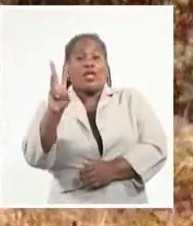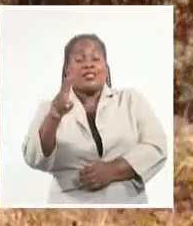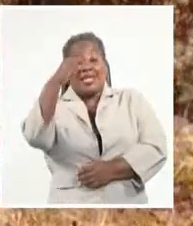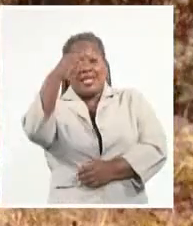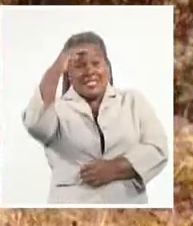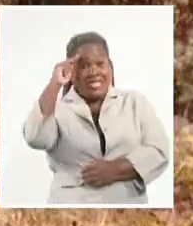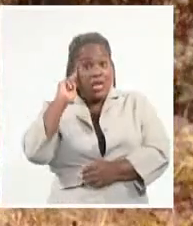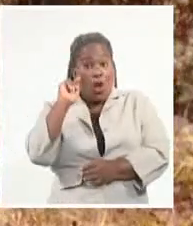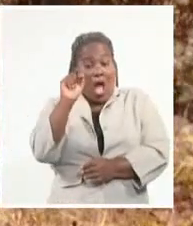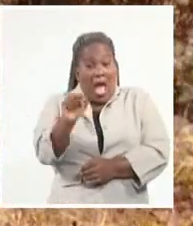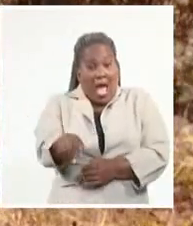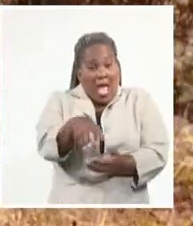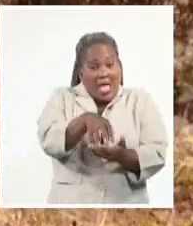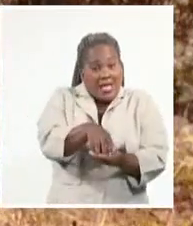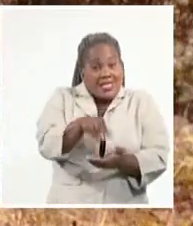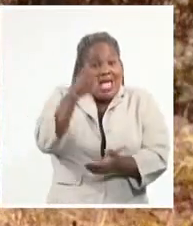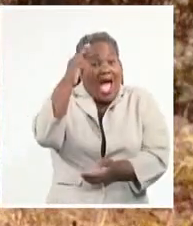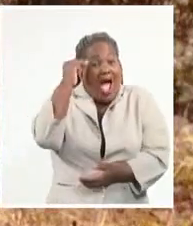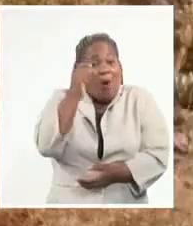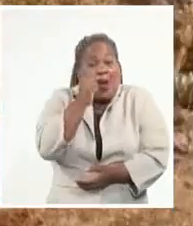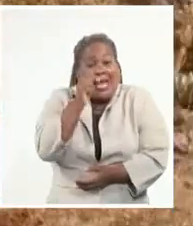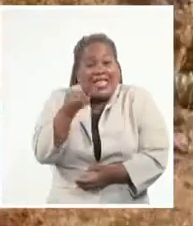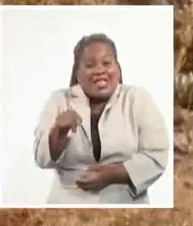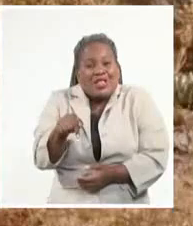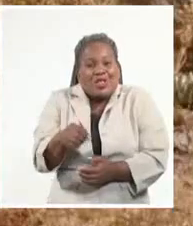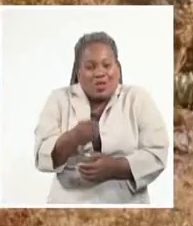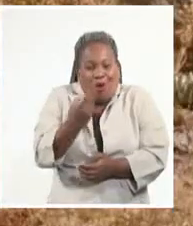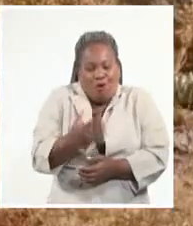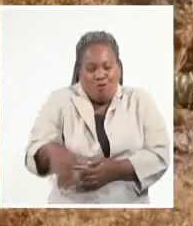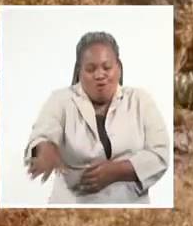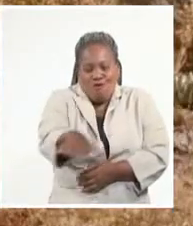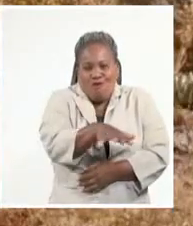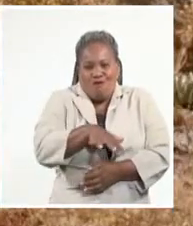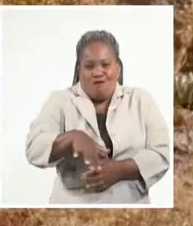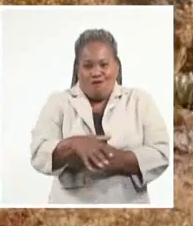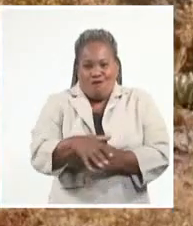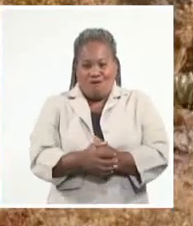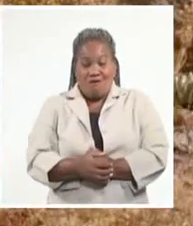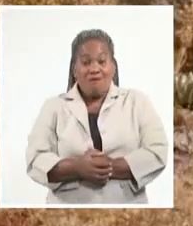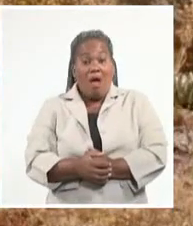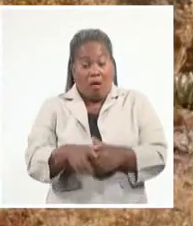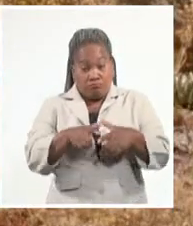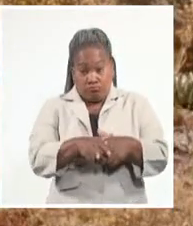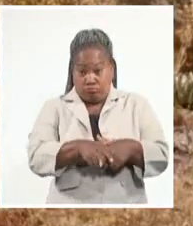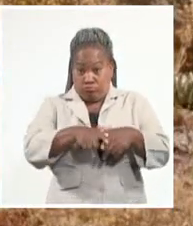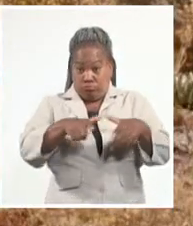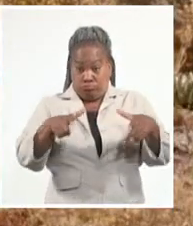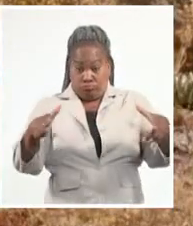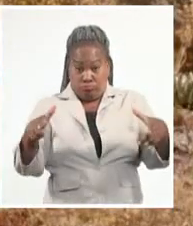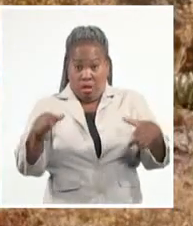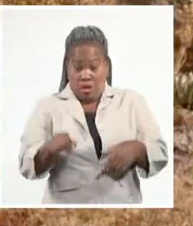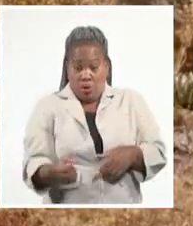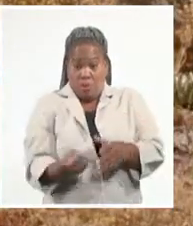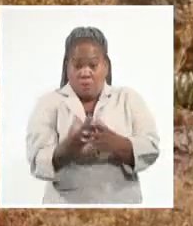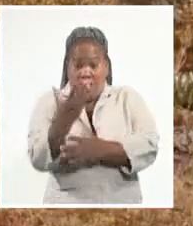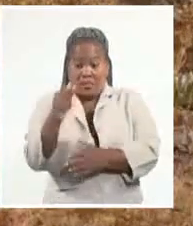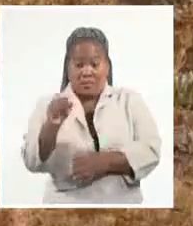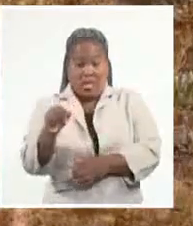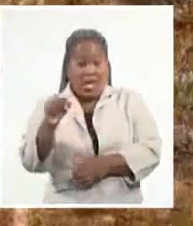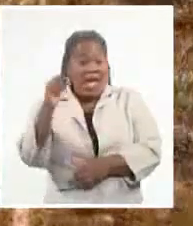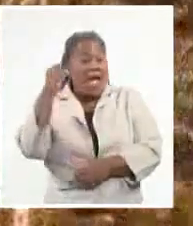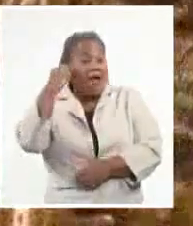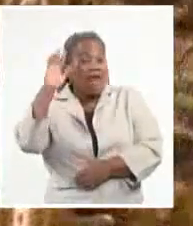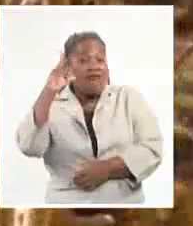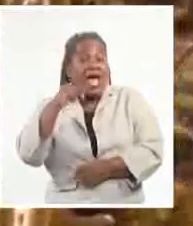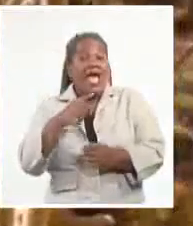que se conoce como el Abuelito del Páramo. La especie de mayor presencia en estas alturas es el frailejón de